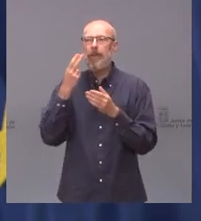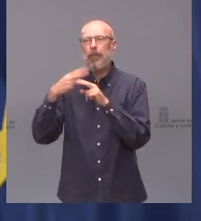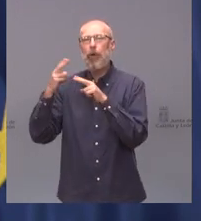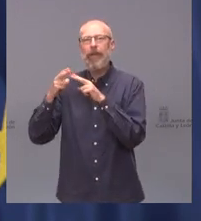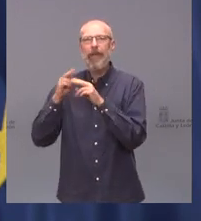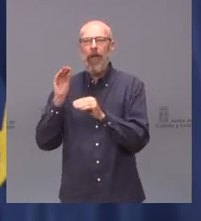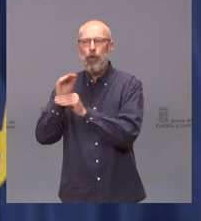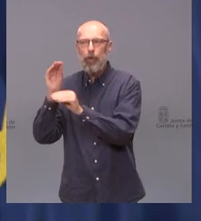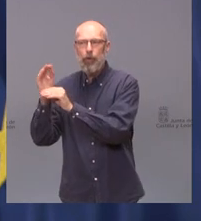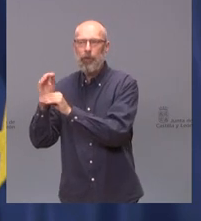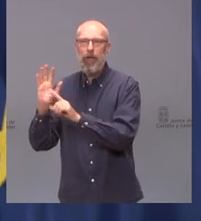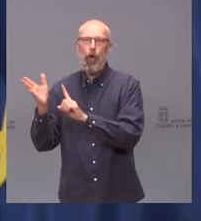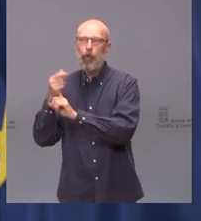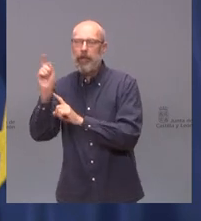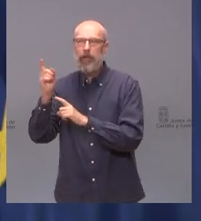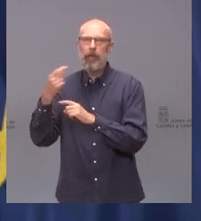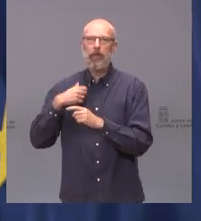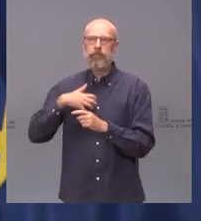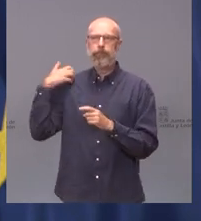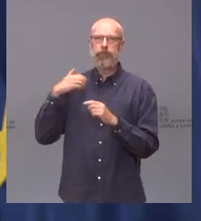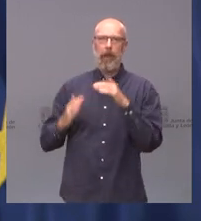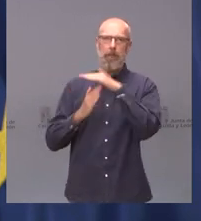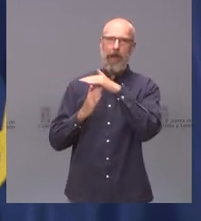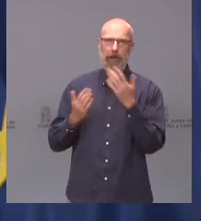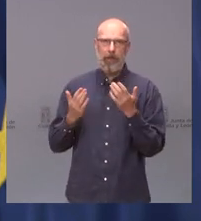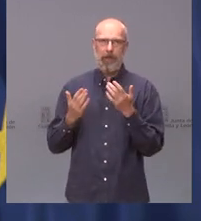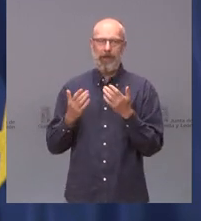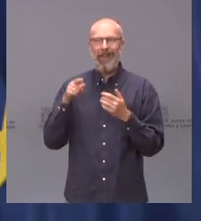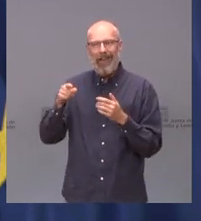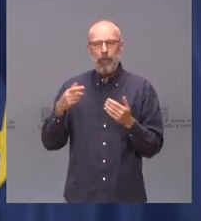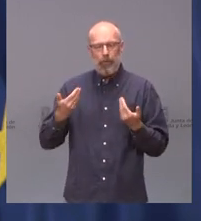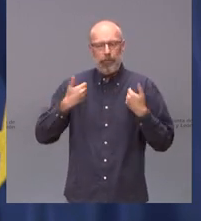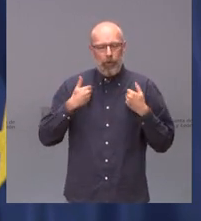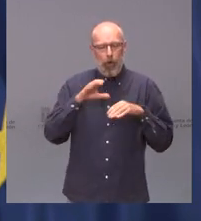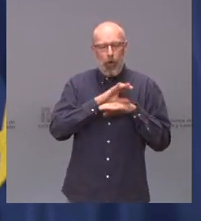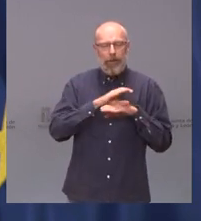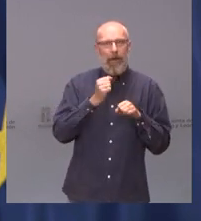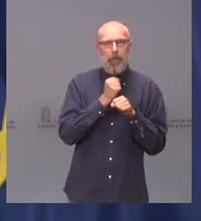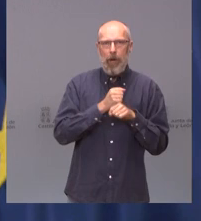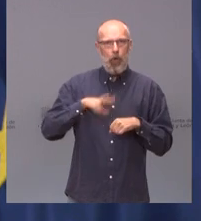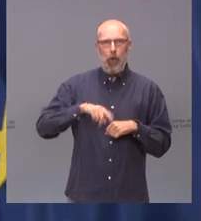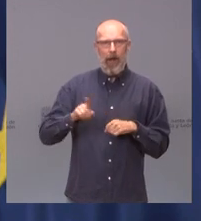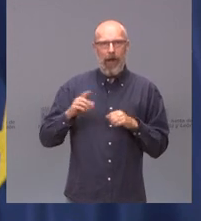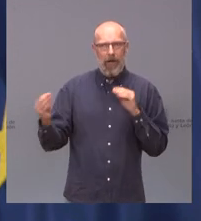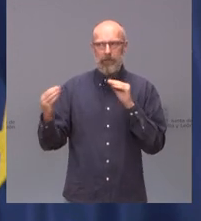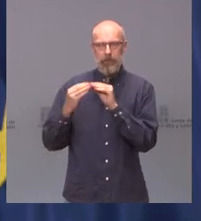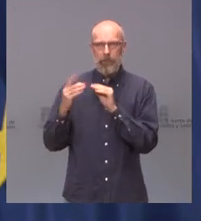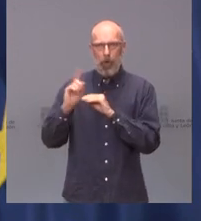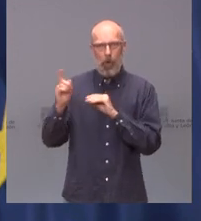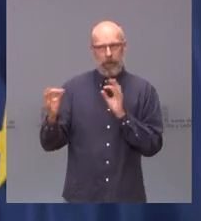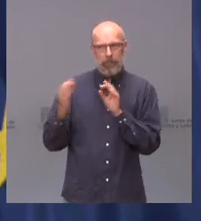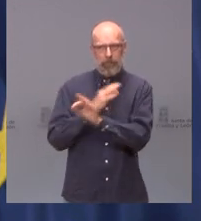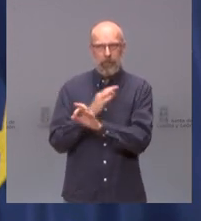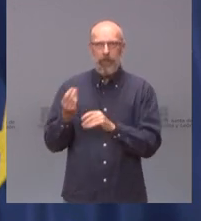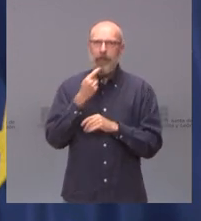consejera, no corresponde a una consejería de empleo. Esta es una consejería de empleo, no es una consejería